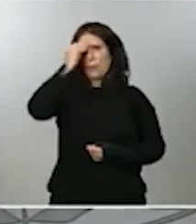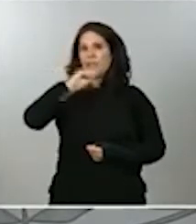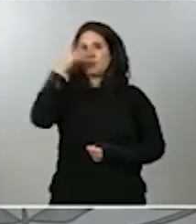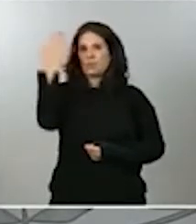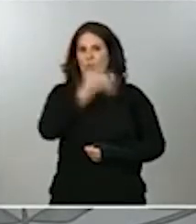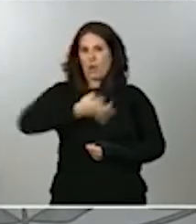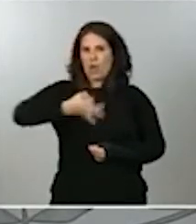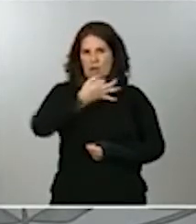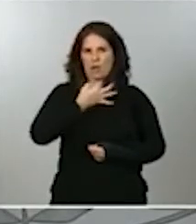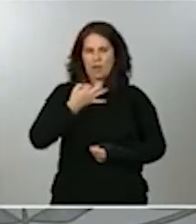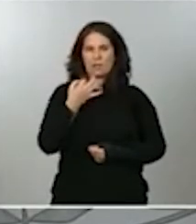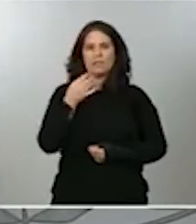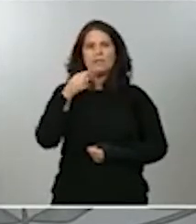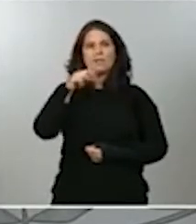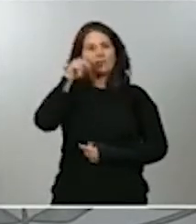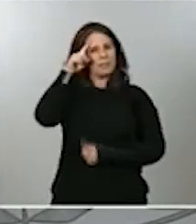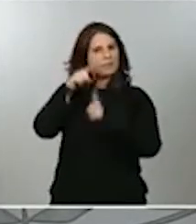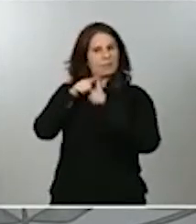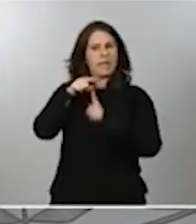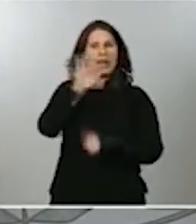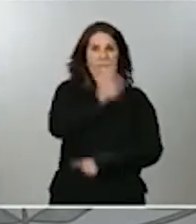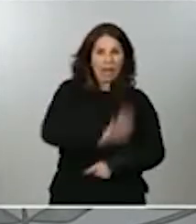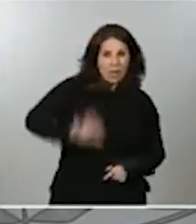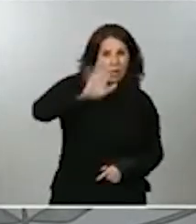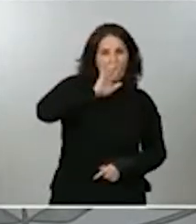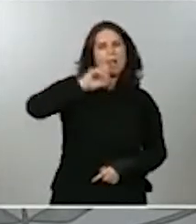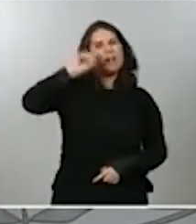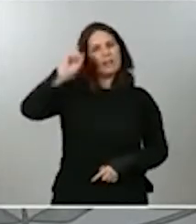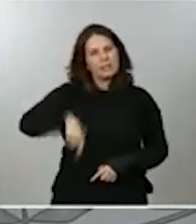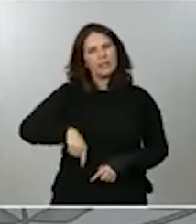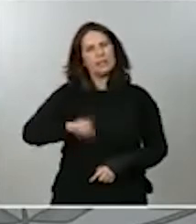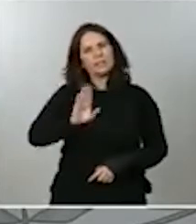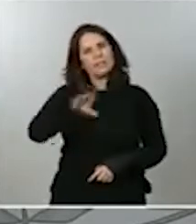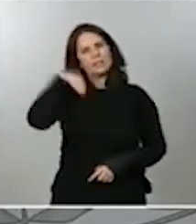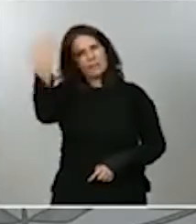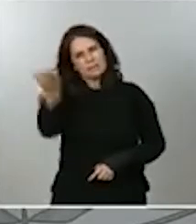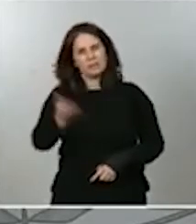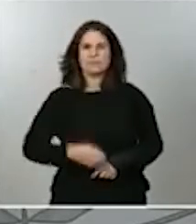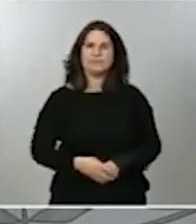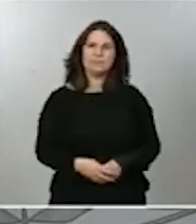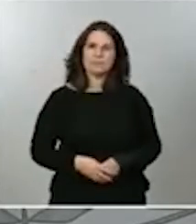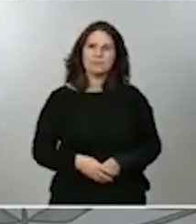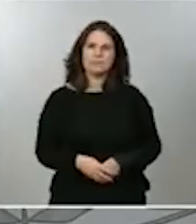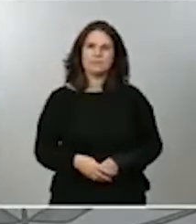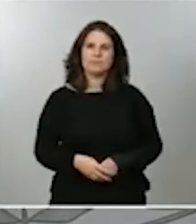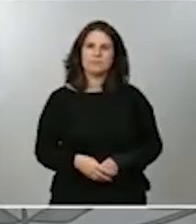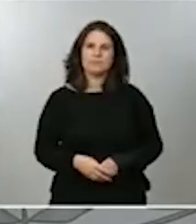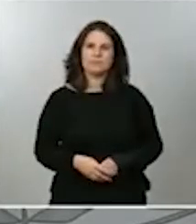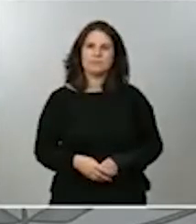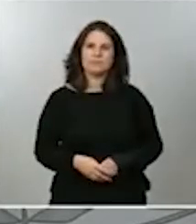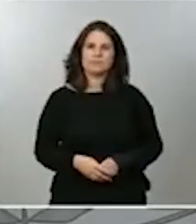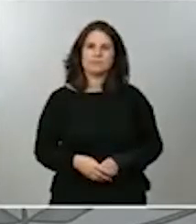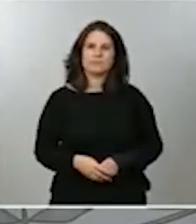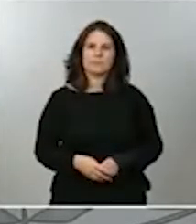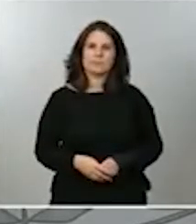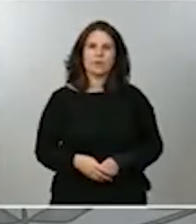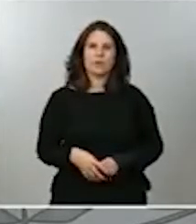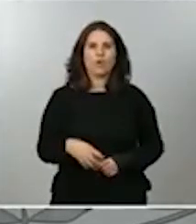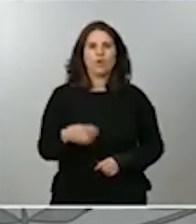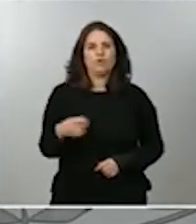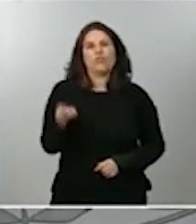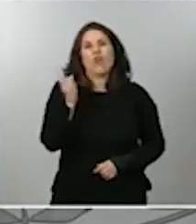sitúan en el territorio nacional como las que se encuentran fuera de España. Se afecta, evidentemente, a contribuyentes españoles.